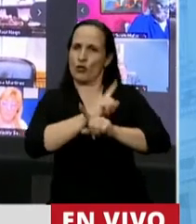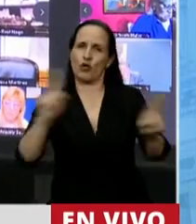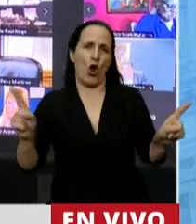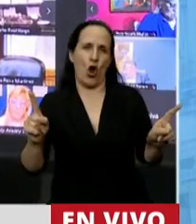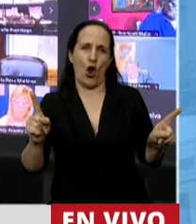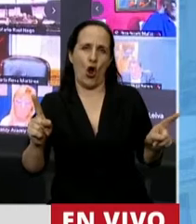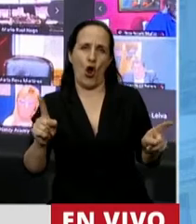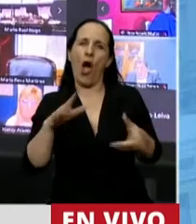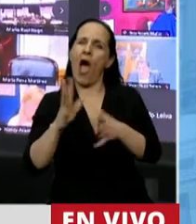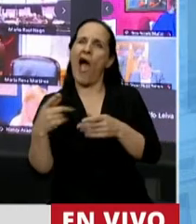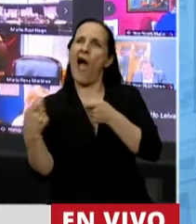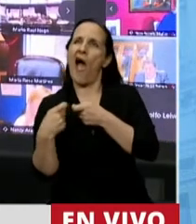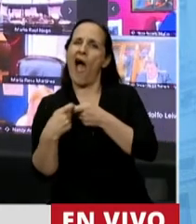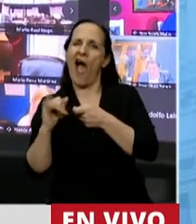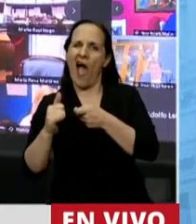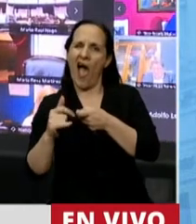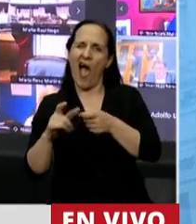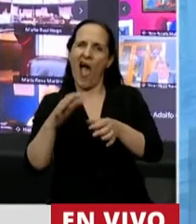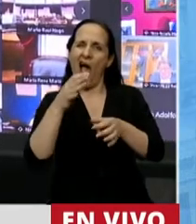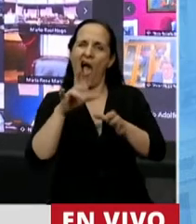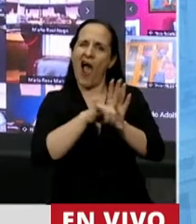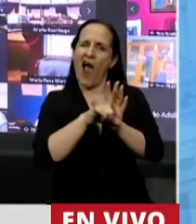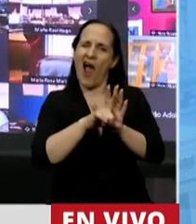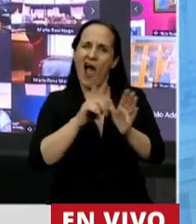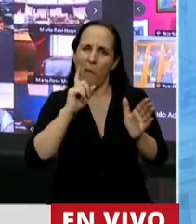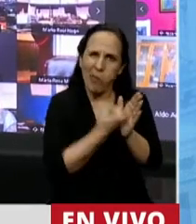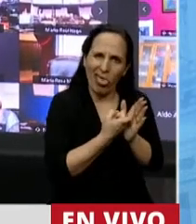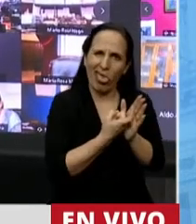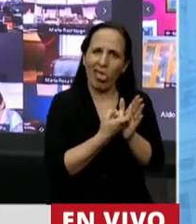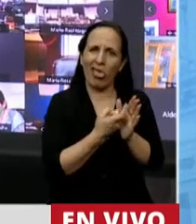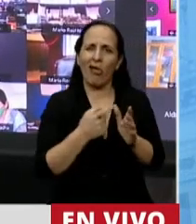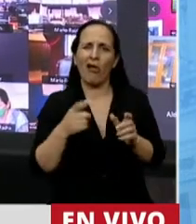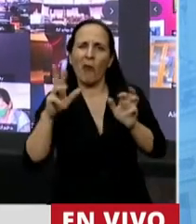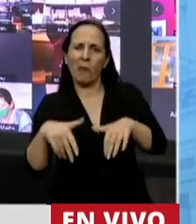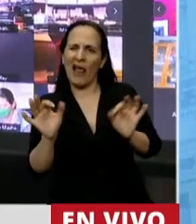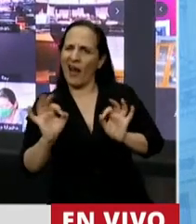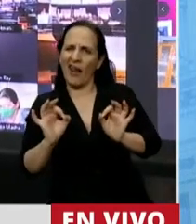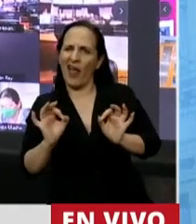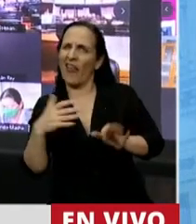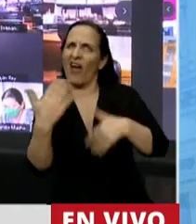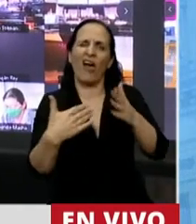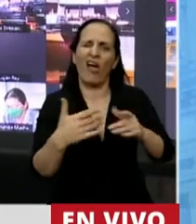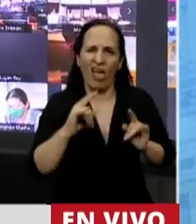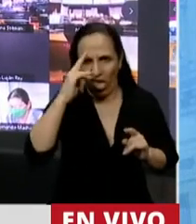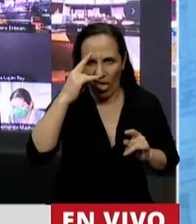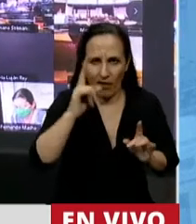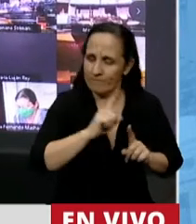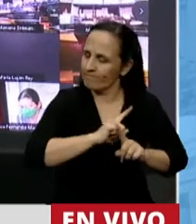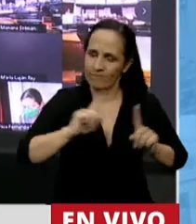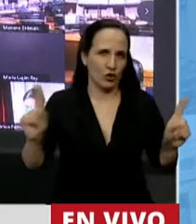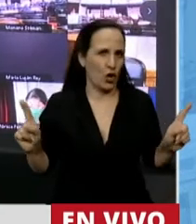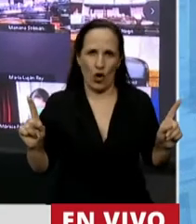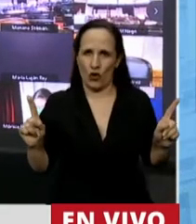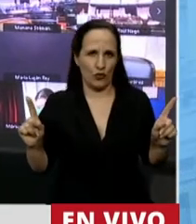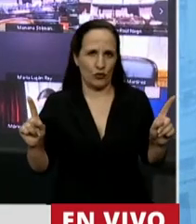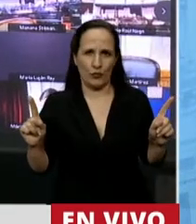ser cómplices de generar mayor inseguridad jurídica y de mayor improvisación en las políticas públicas de la Argentina. Y sobre